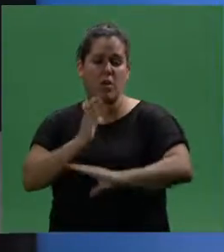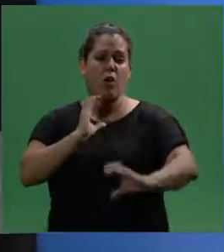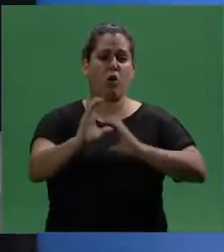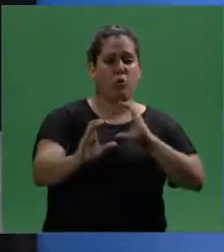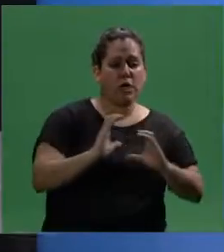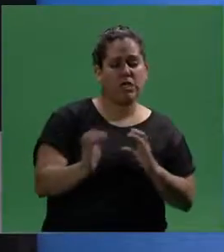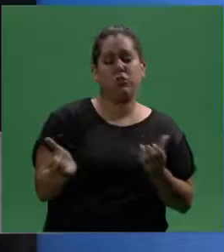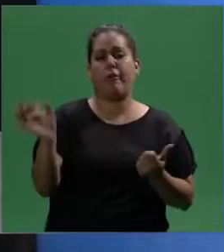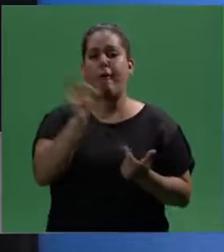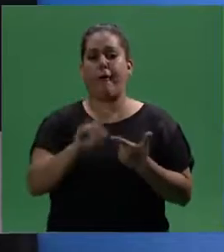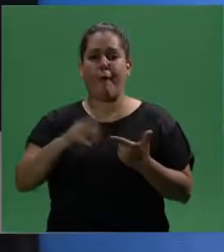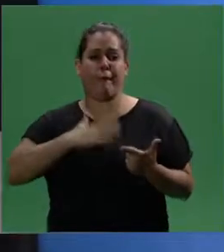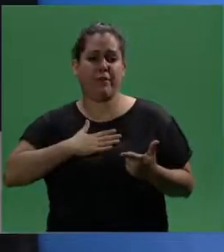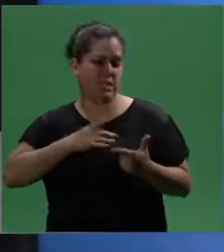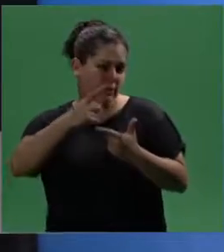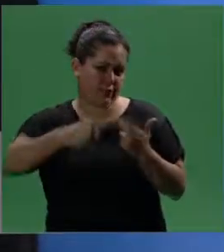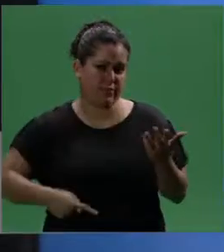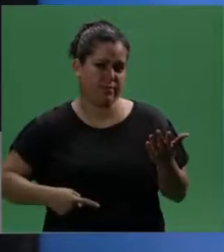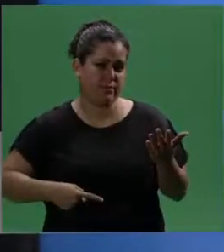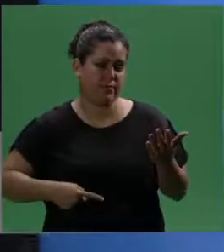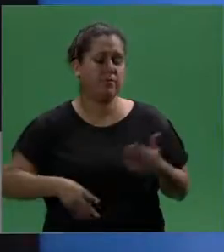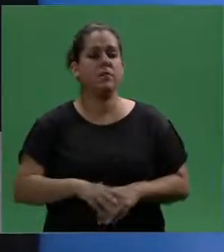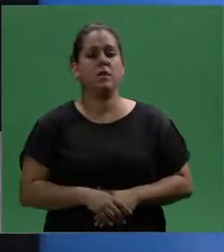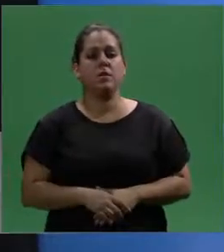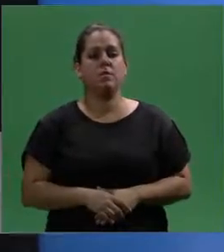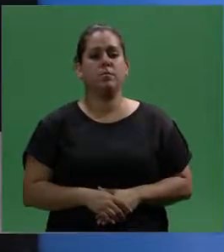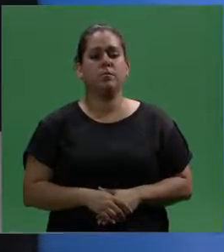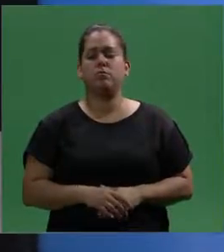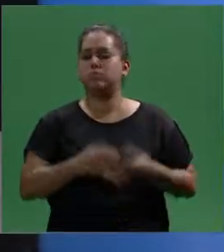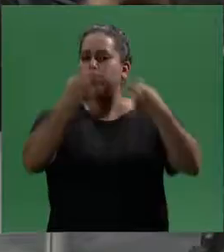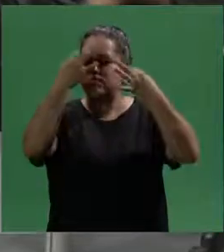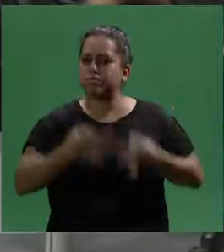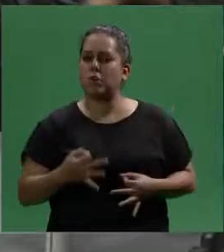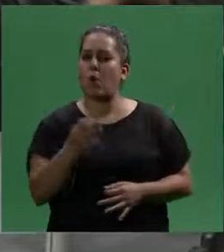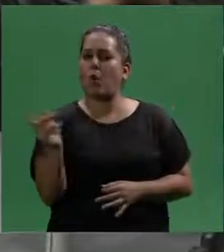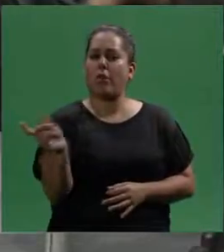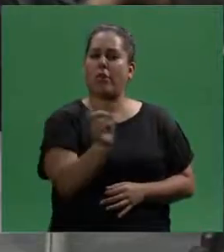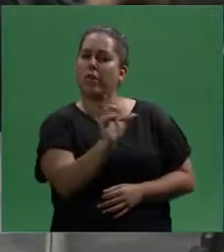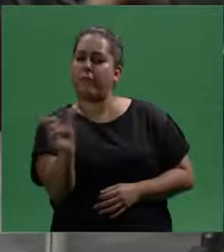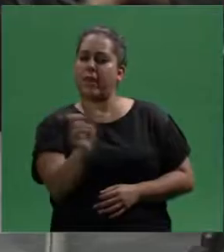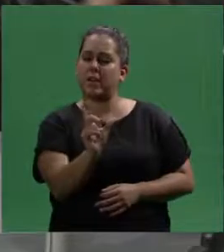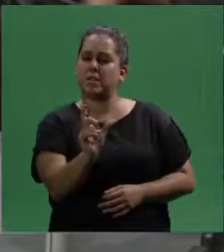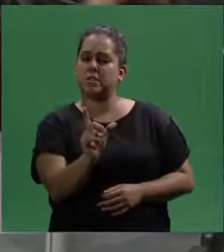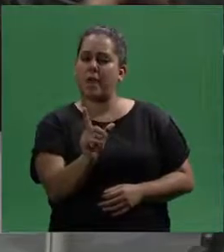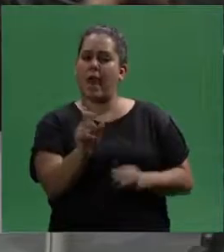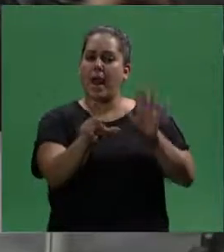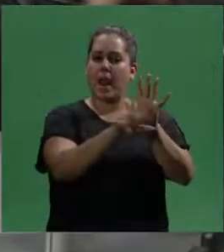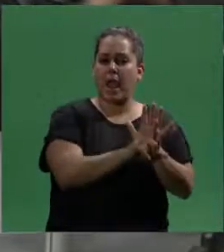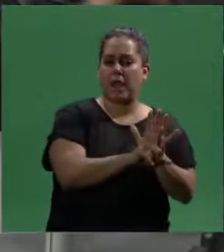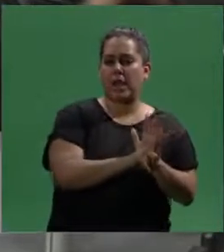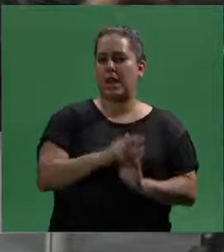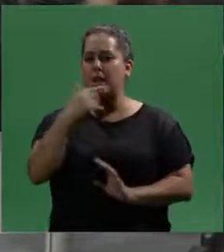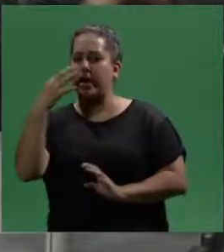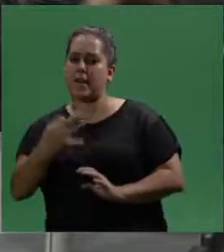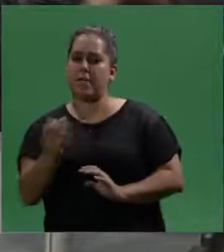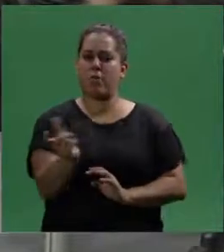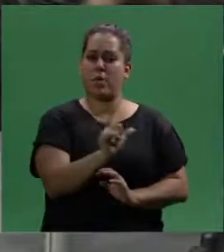ser comunicacional, física, etc. Puntualmente, ¿cuáles son las diferencias que plantean esta ley a